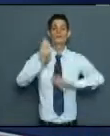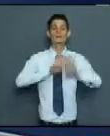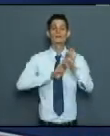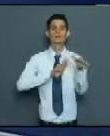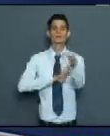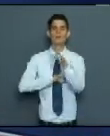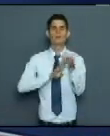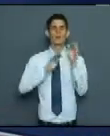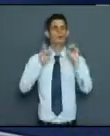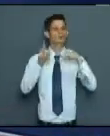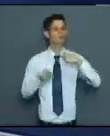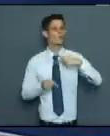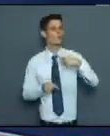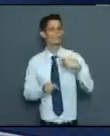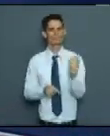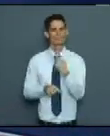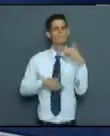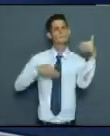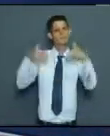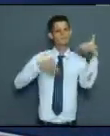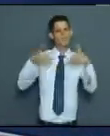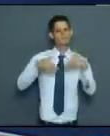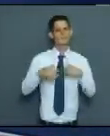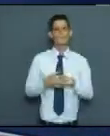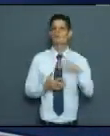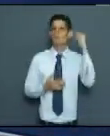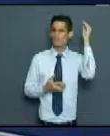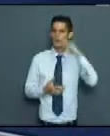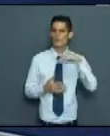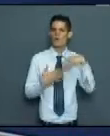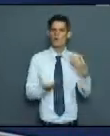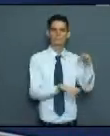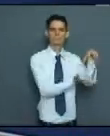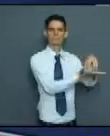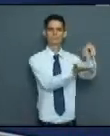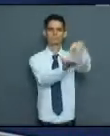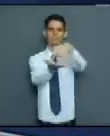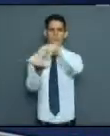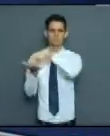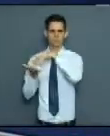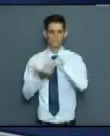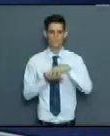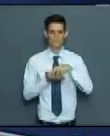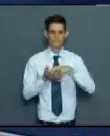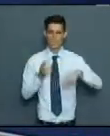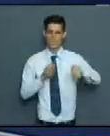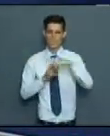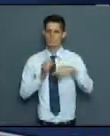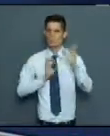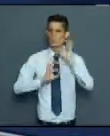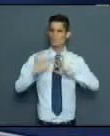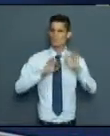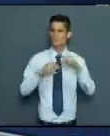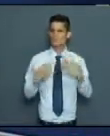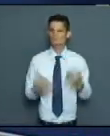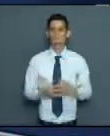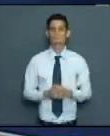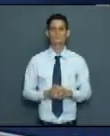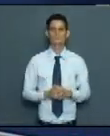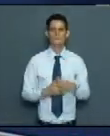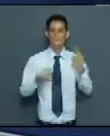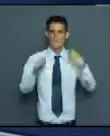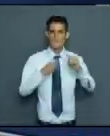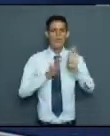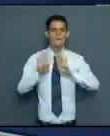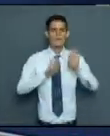se reúne diario, nosotros participamos, sabemos dónde van a estar las principales mercancías que van a sacar a la